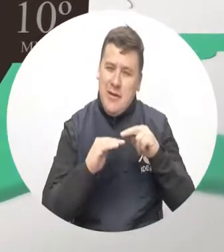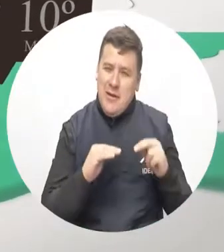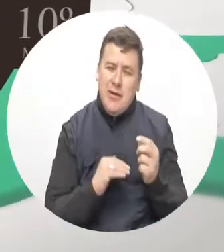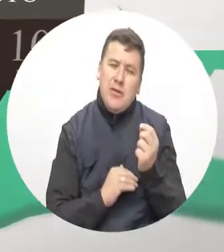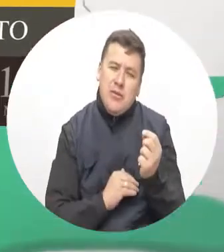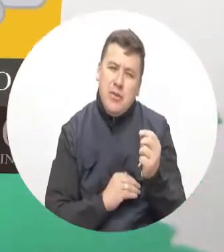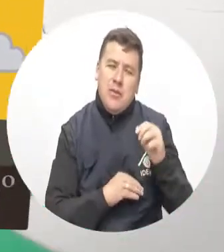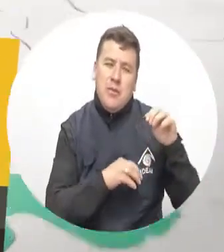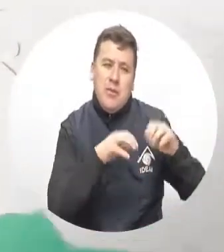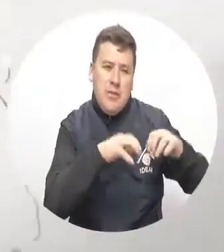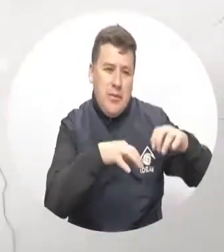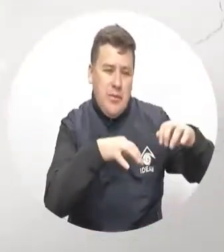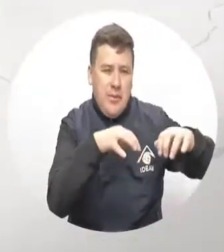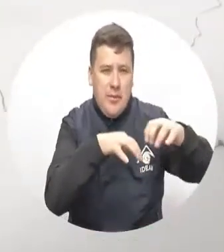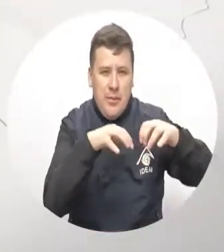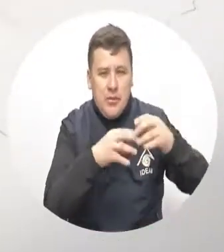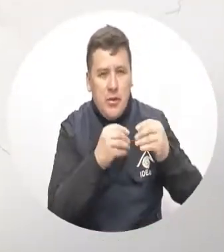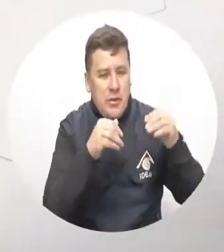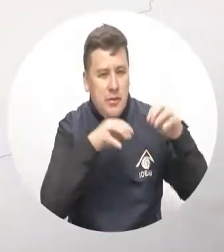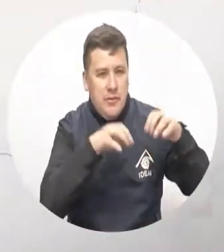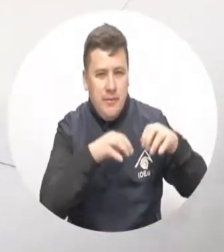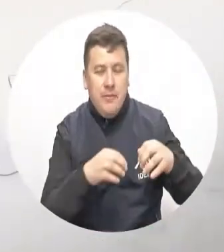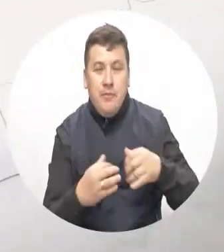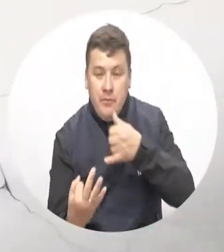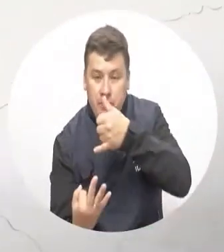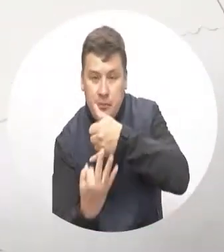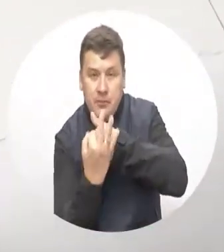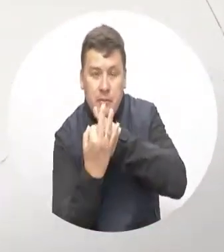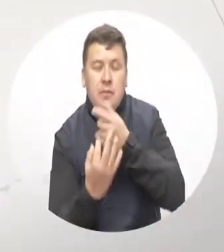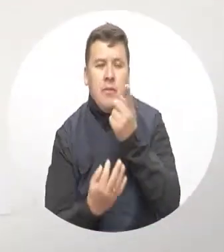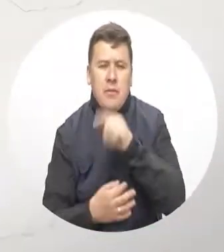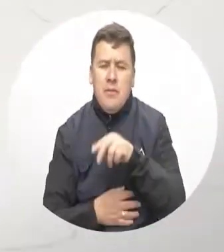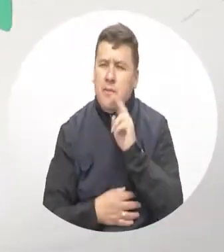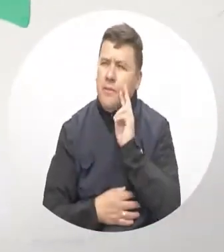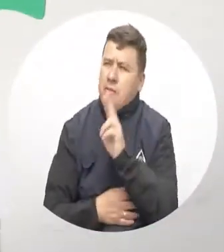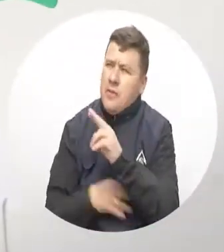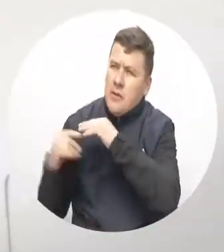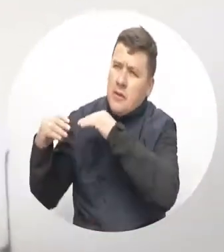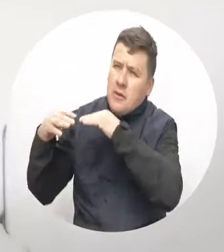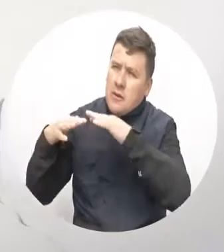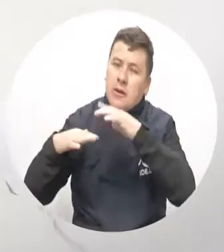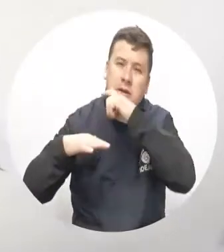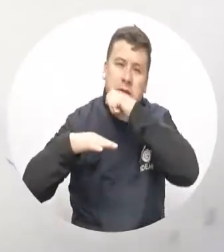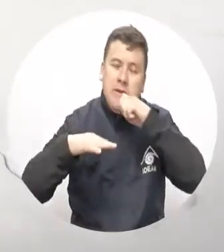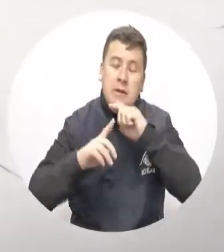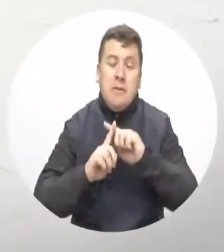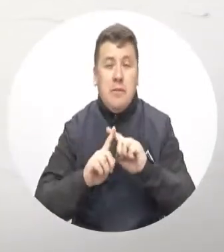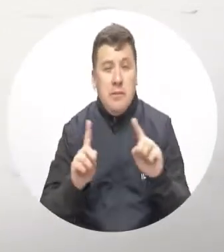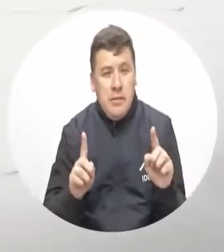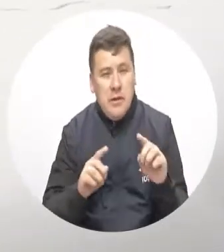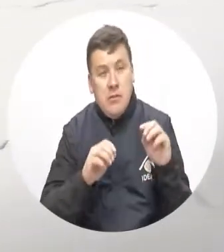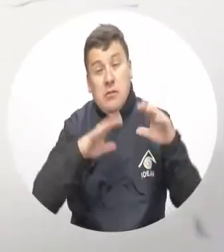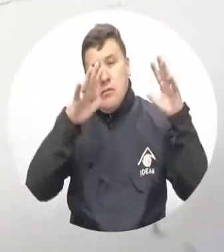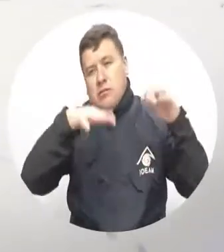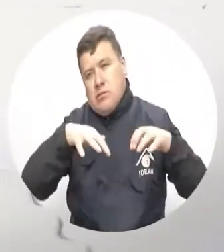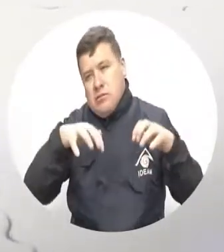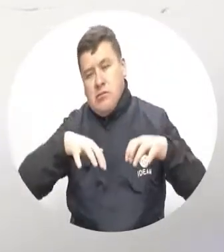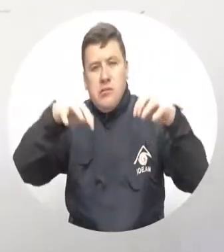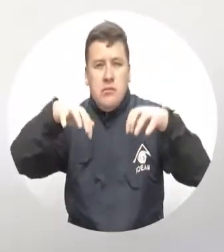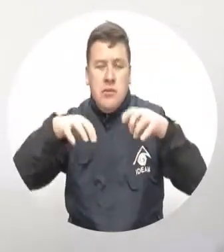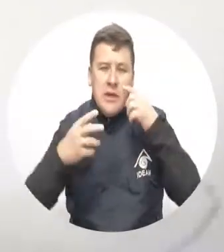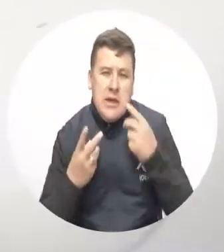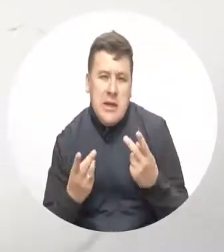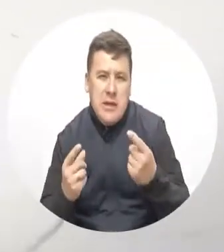Choco y Nariño, donde se pueden dar lloviznas pasajeras. Para el centro del país también se pronostica un tiempo más seco, aunque con chaparrones